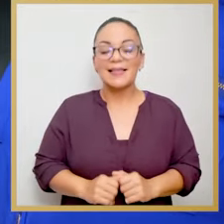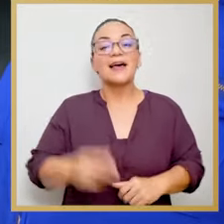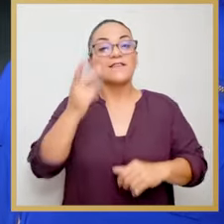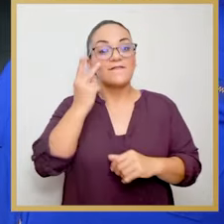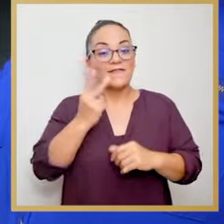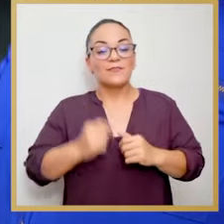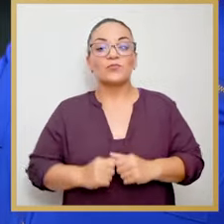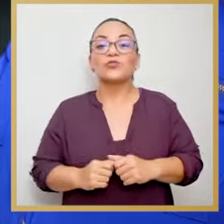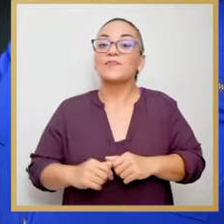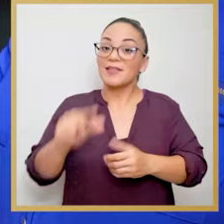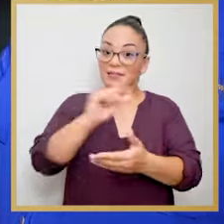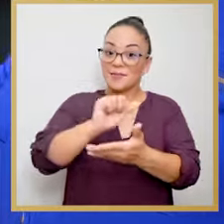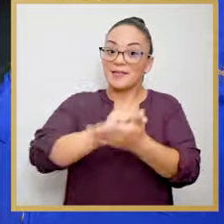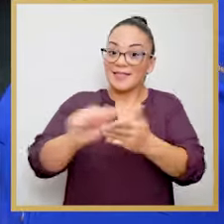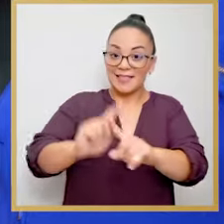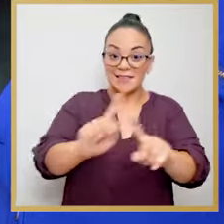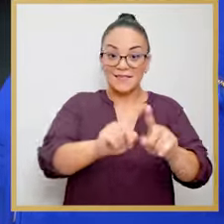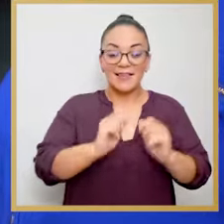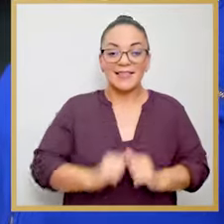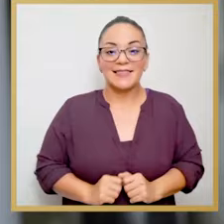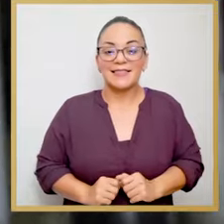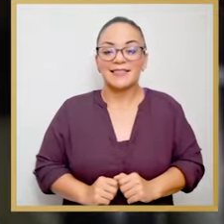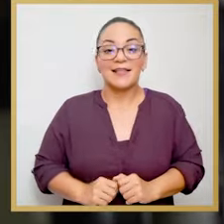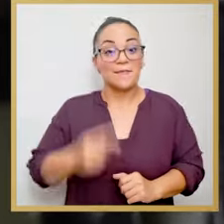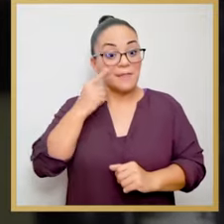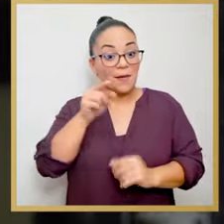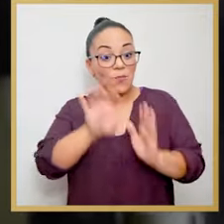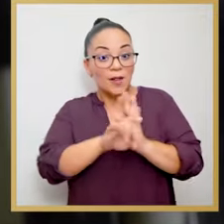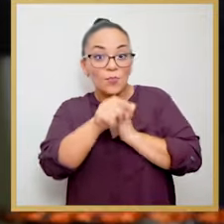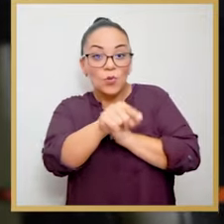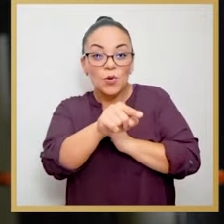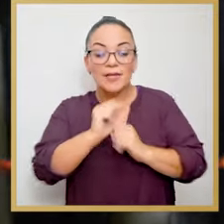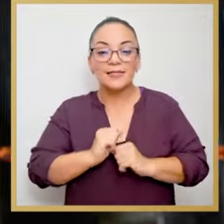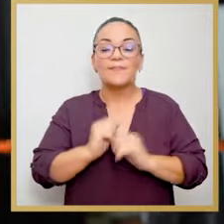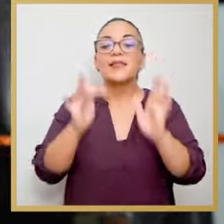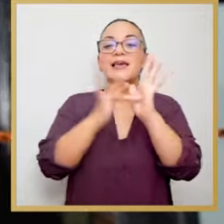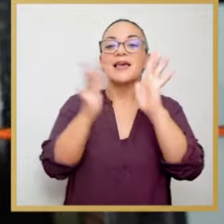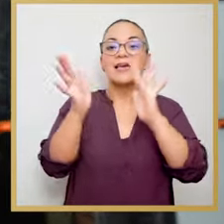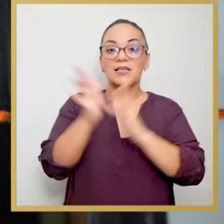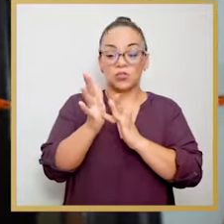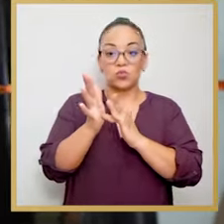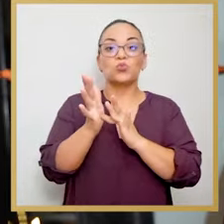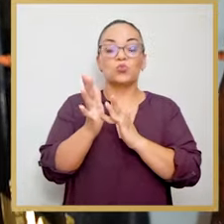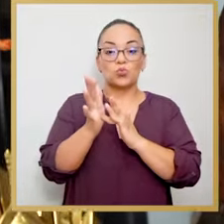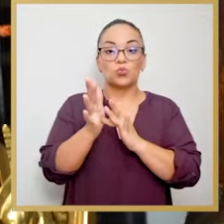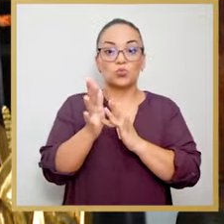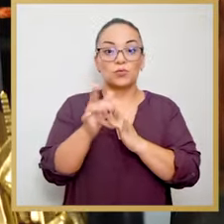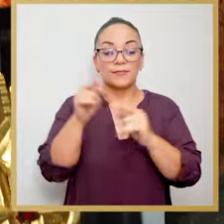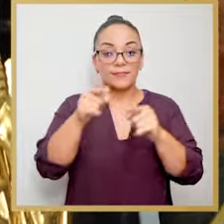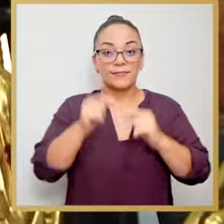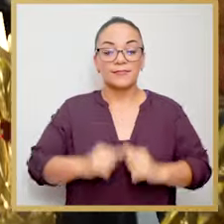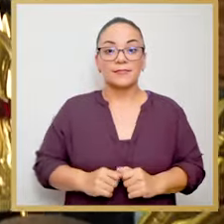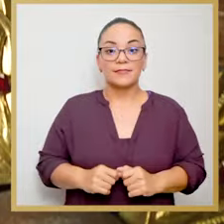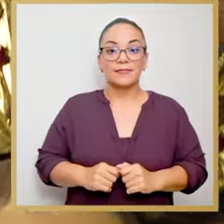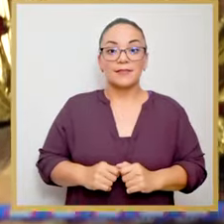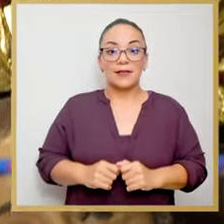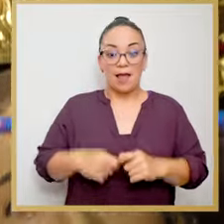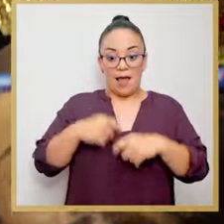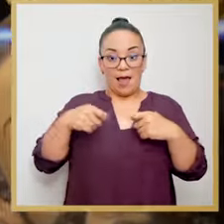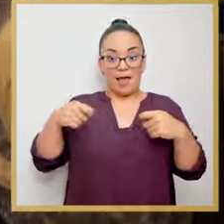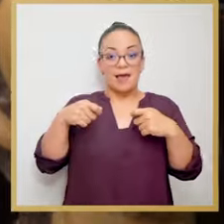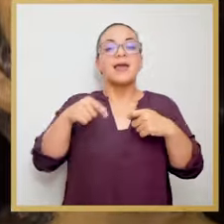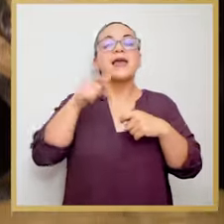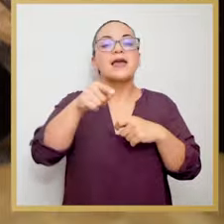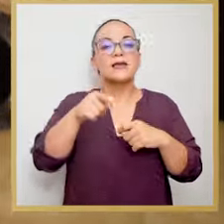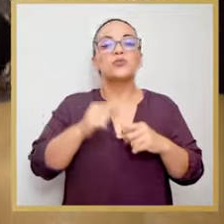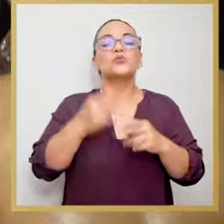vemos en Semana Santa. Especialmente esta, que es Jesús atado en la columna, que depende también de